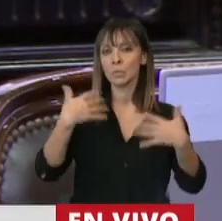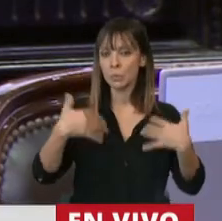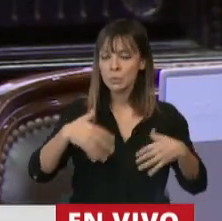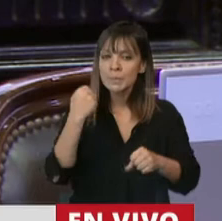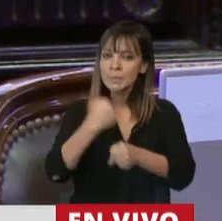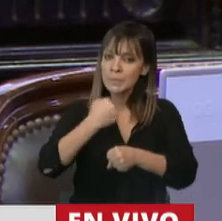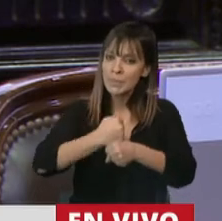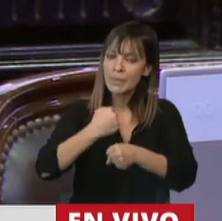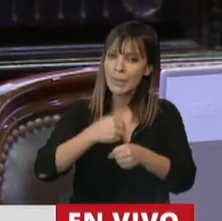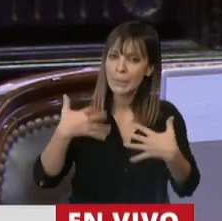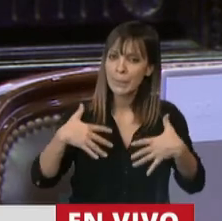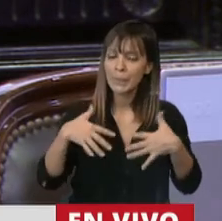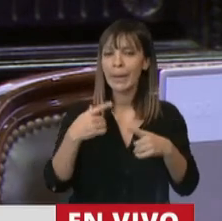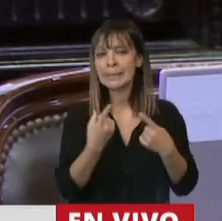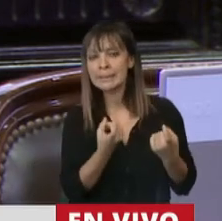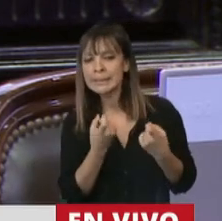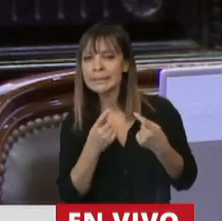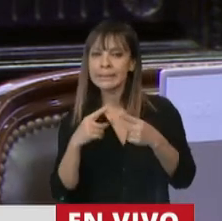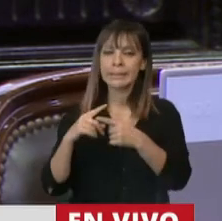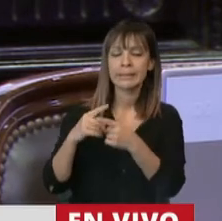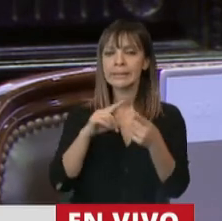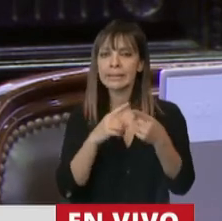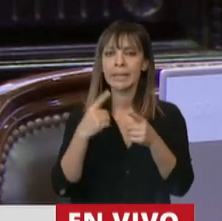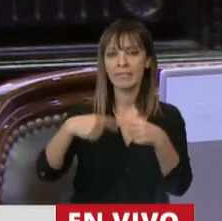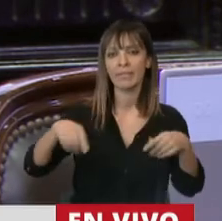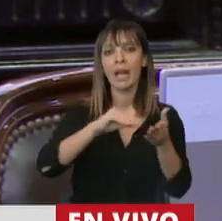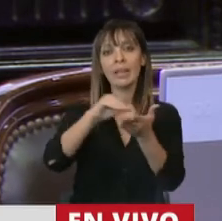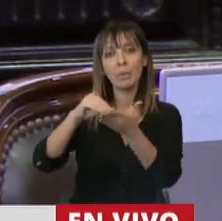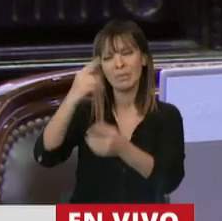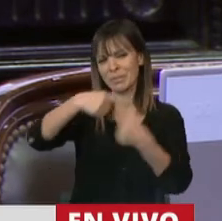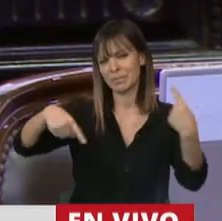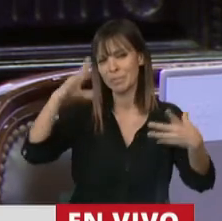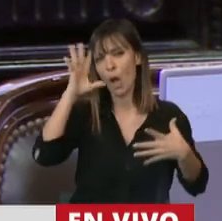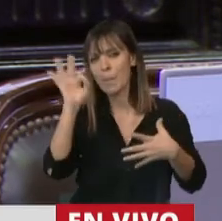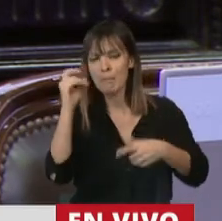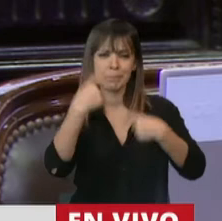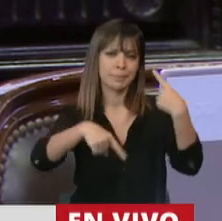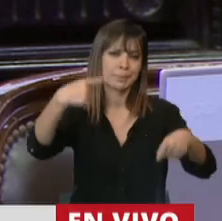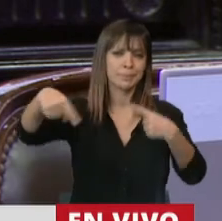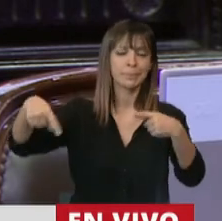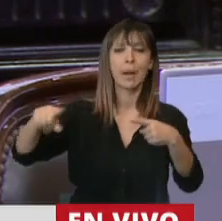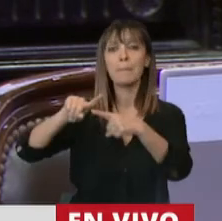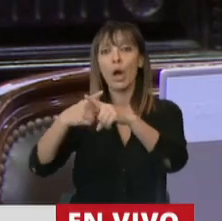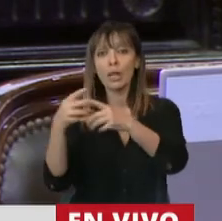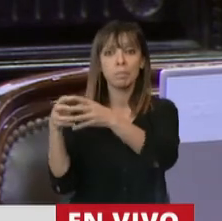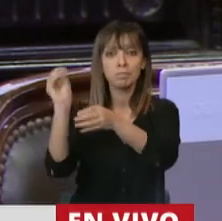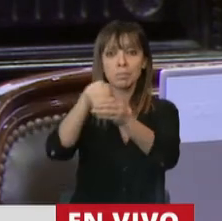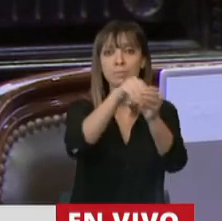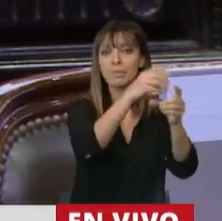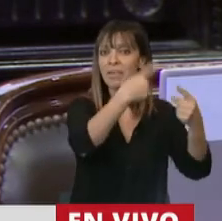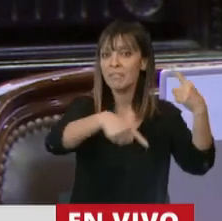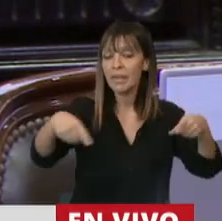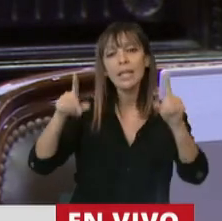tuvimos que articular diputados con diferentes orígenes, pensamientos, posturas ideológicas, políticas, sino